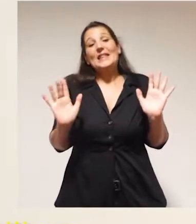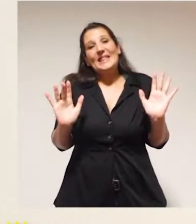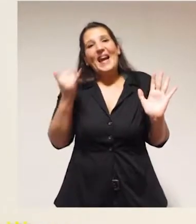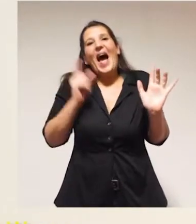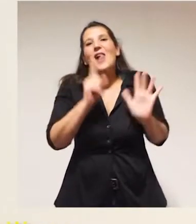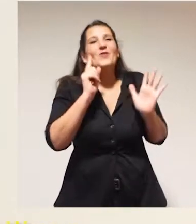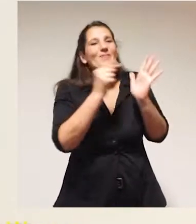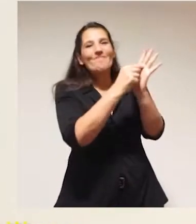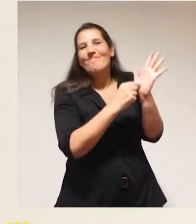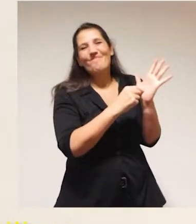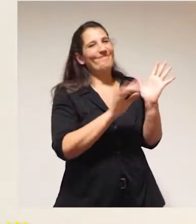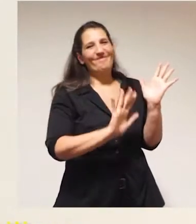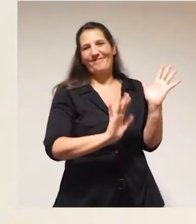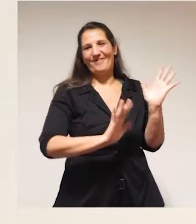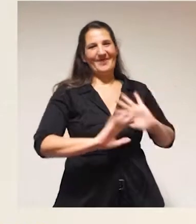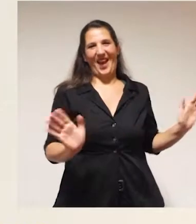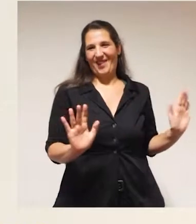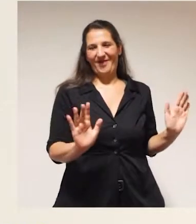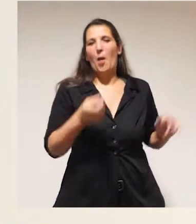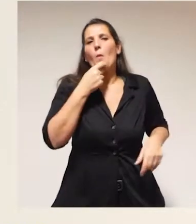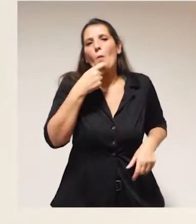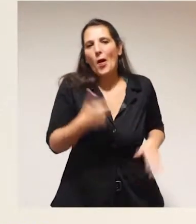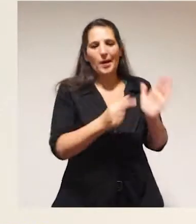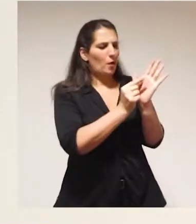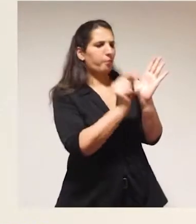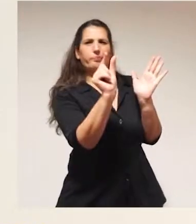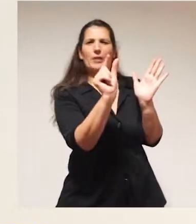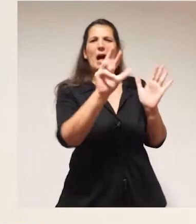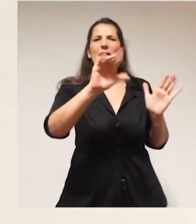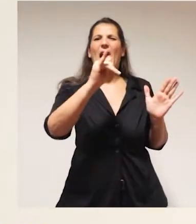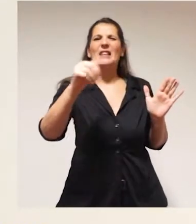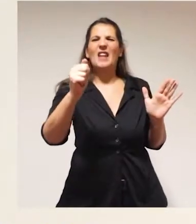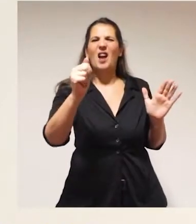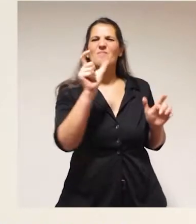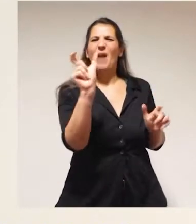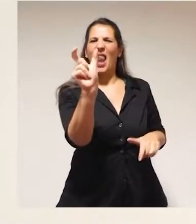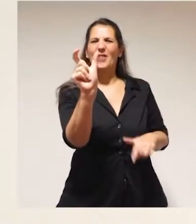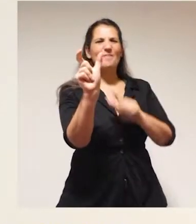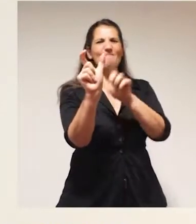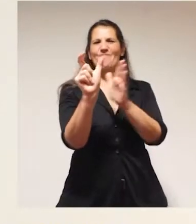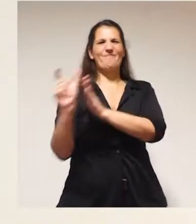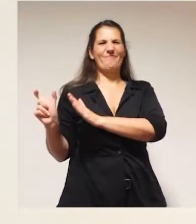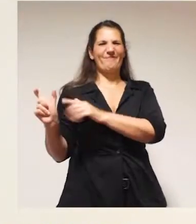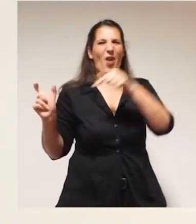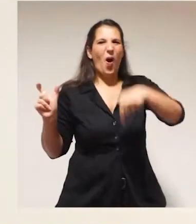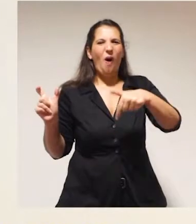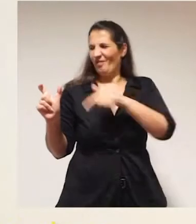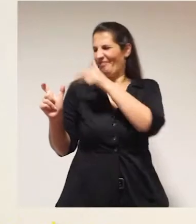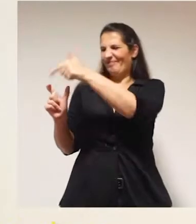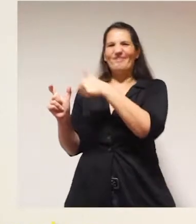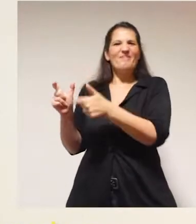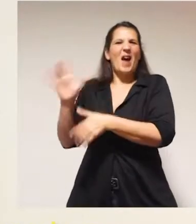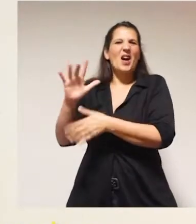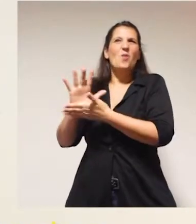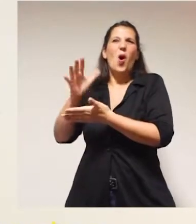hay cuestiones que ya no se utilizan. Por ejemplo, el concepto de raza. Hoy en día, el concepto de raza tiene que ver